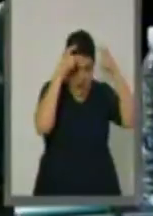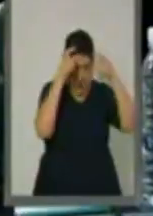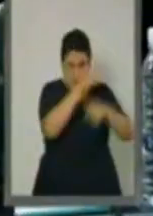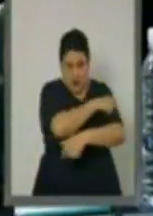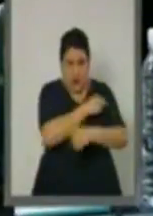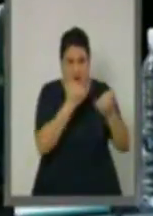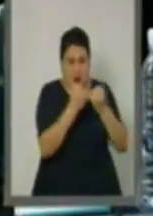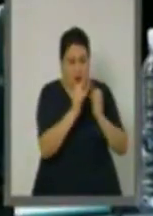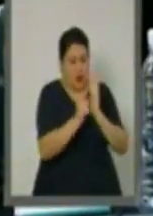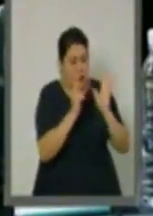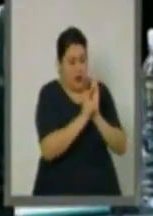Estudios Legislativos, Primera.